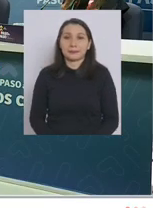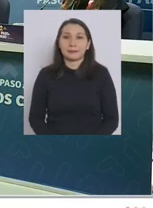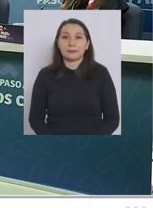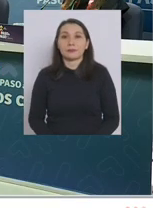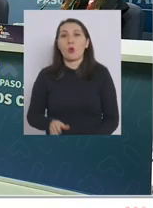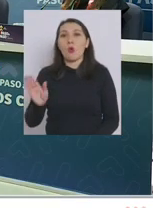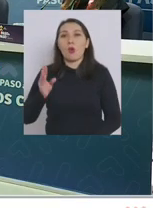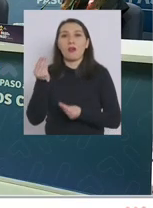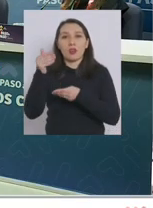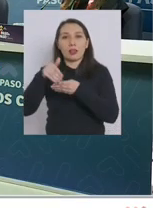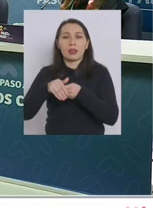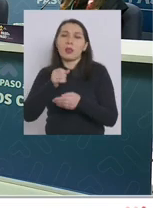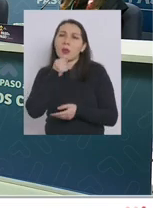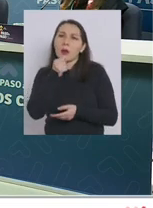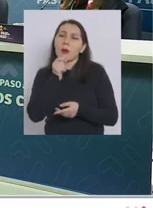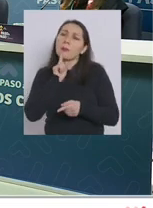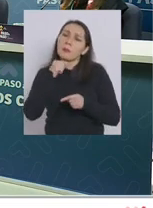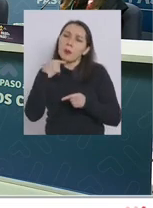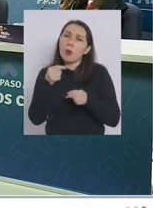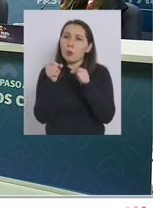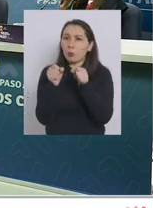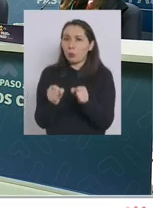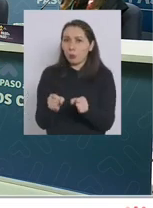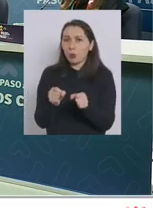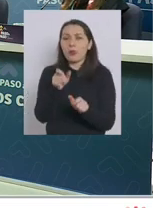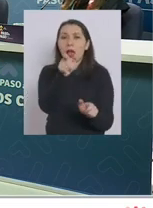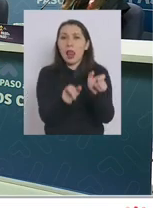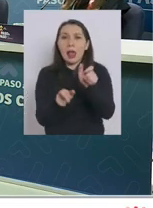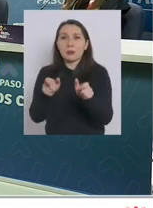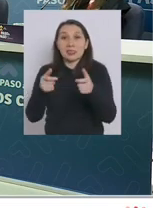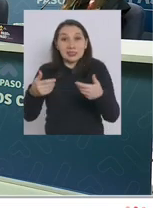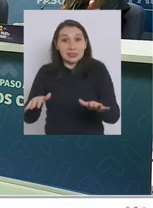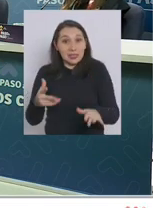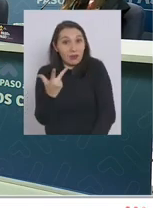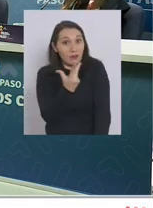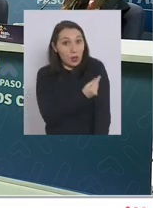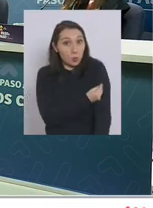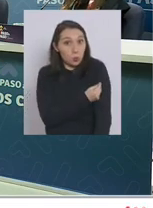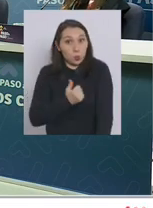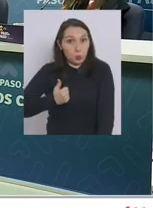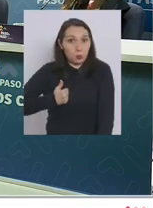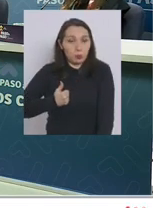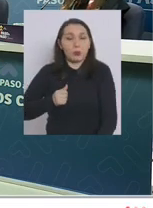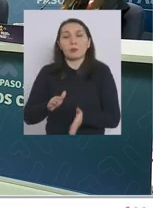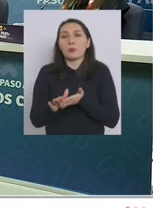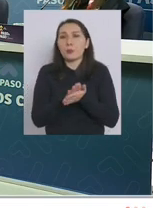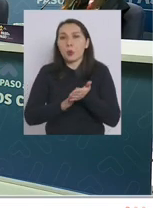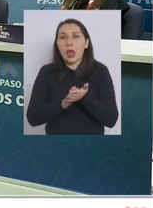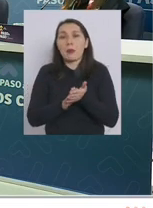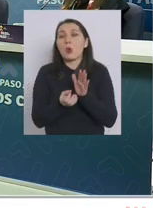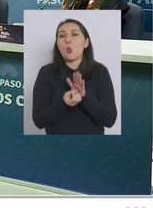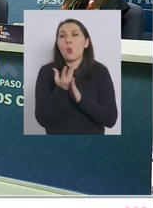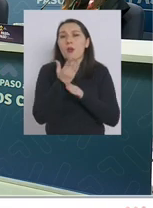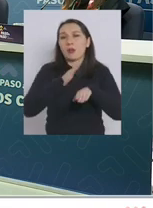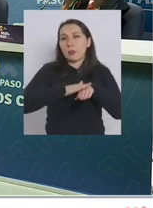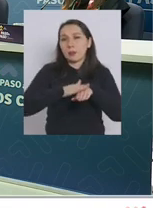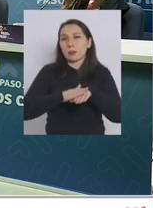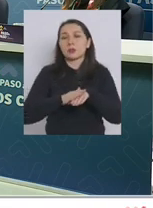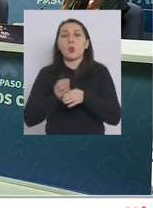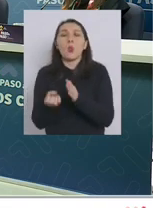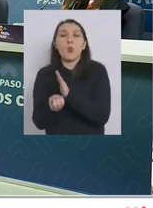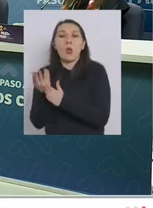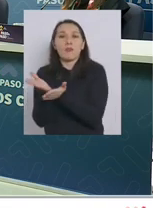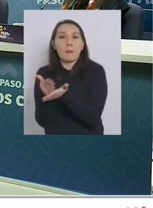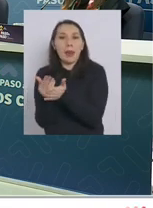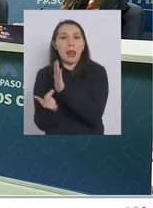hola buenas tardes a propósito de las posibilidades para las personas vacunadas por ejemplo con los nuevos permisos o el nuevo plan